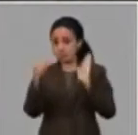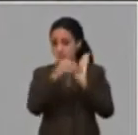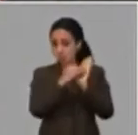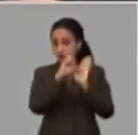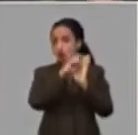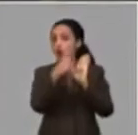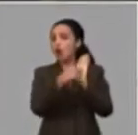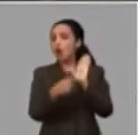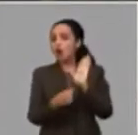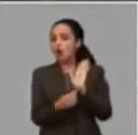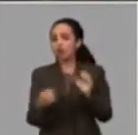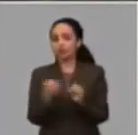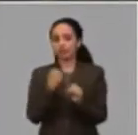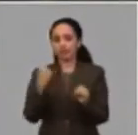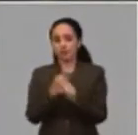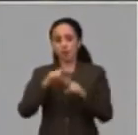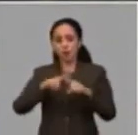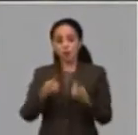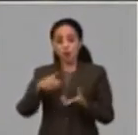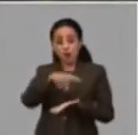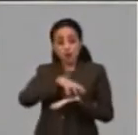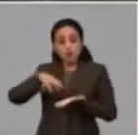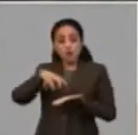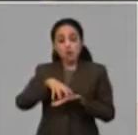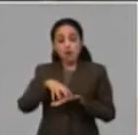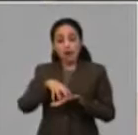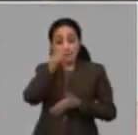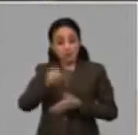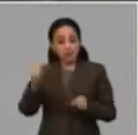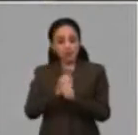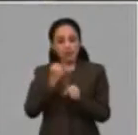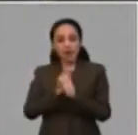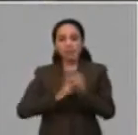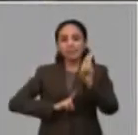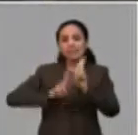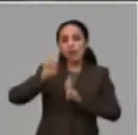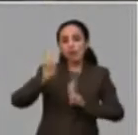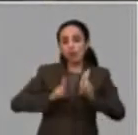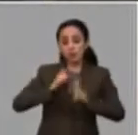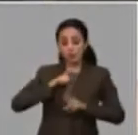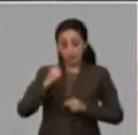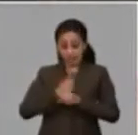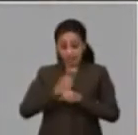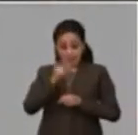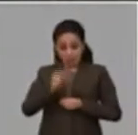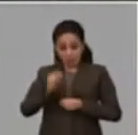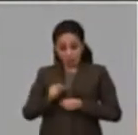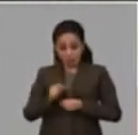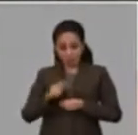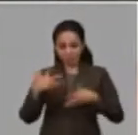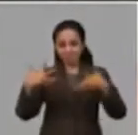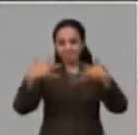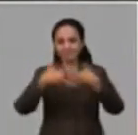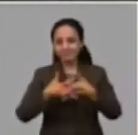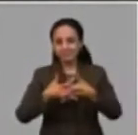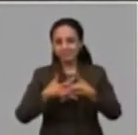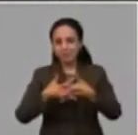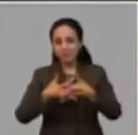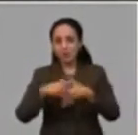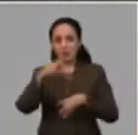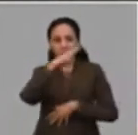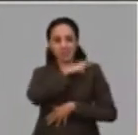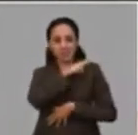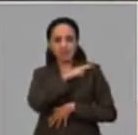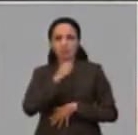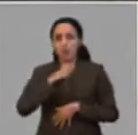porque el lugar donde trabaja se acuerda entre las partes, el trabajador con la administración y por tanto puede ser en el domicilio, puede ser en el joven